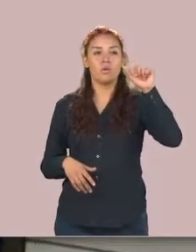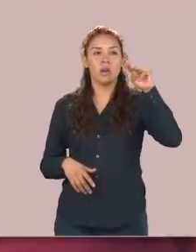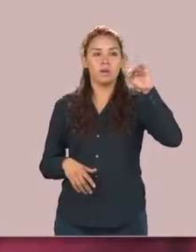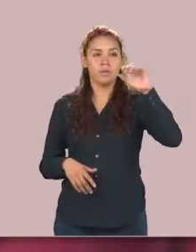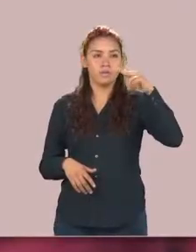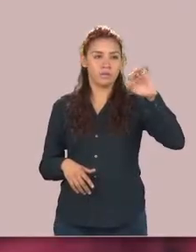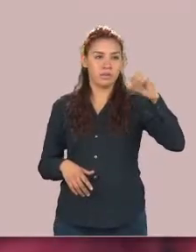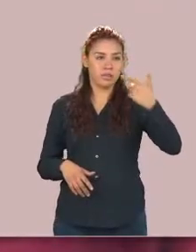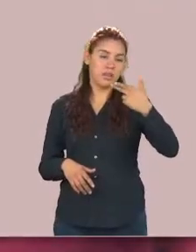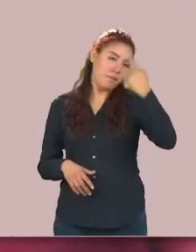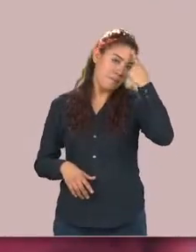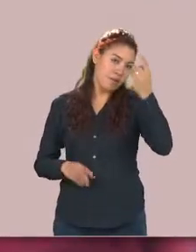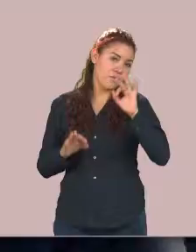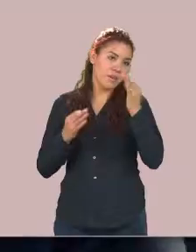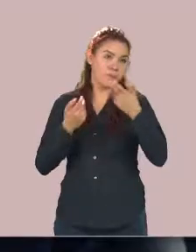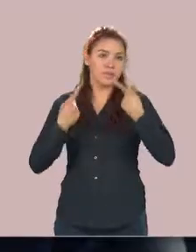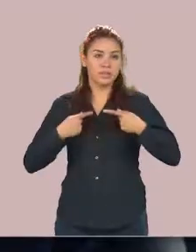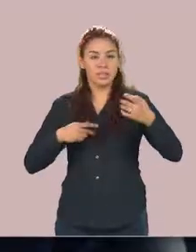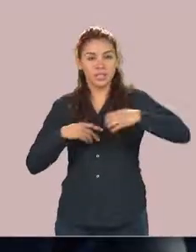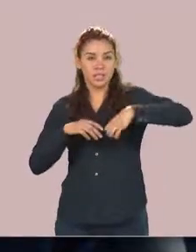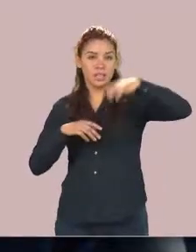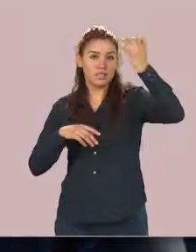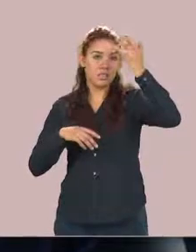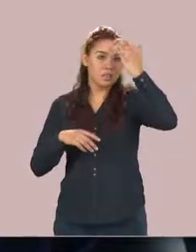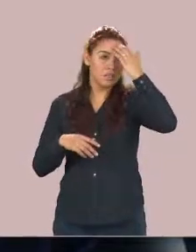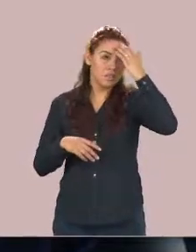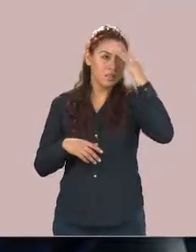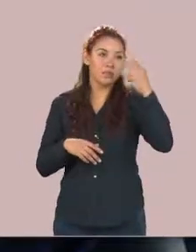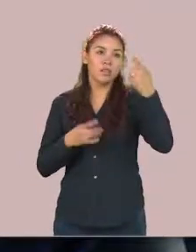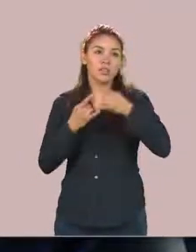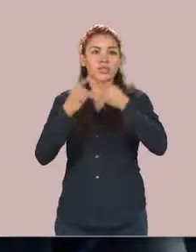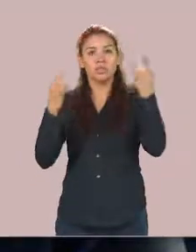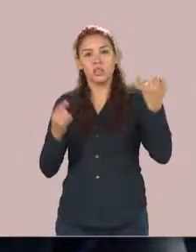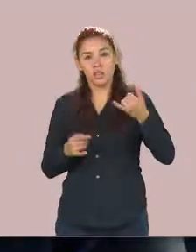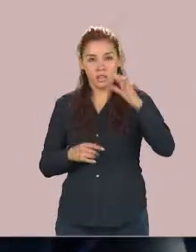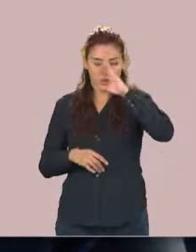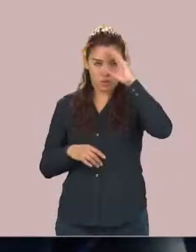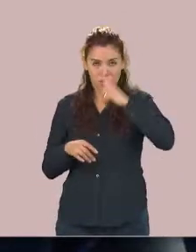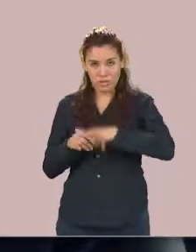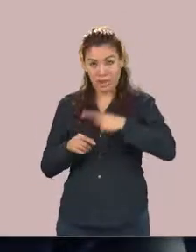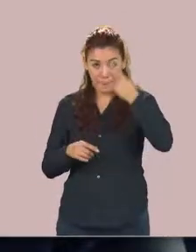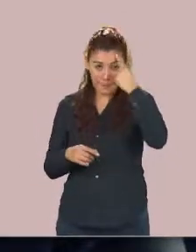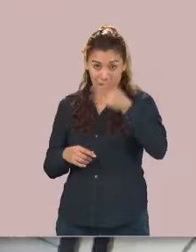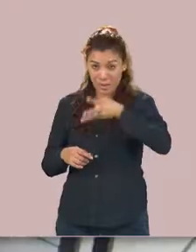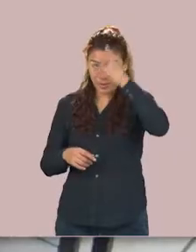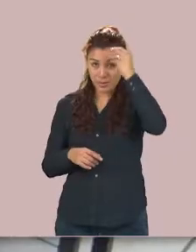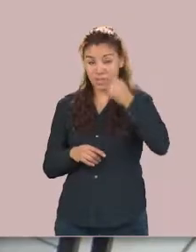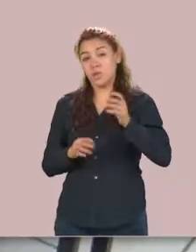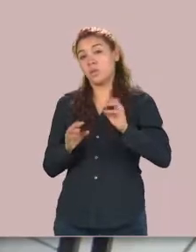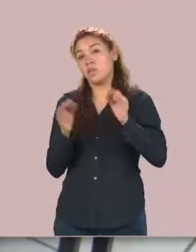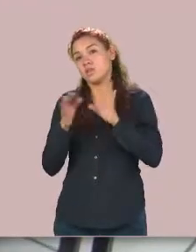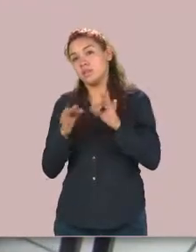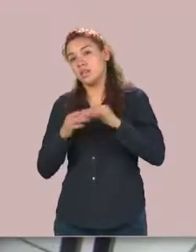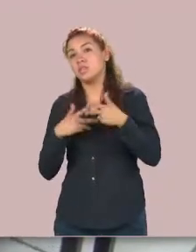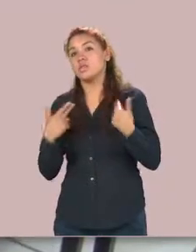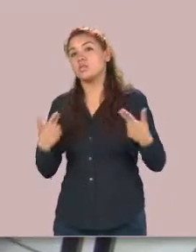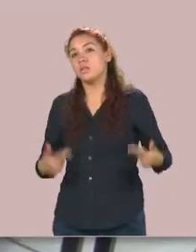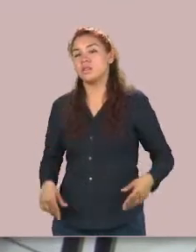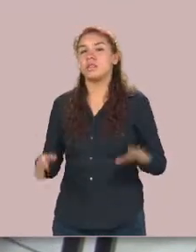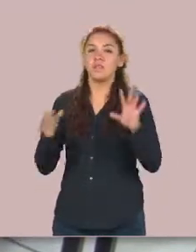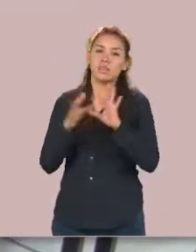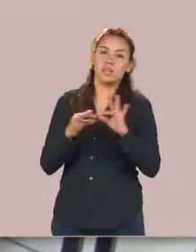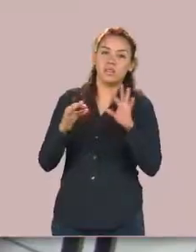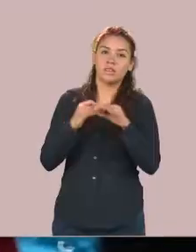conocimiento de la historia y la cultura que les permita comprender y explicar el acontecer de la humanidad en el tiempo y aportar soluciones a